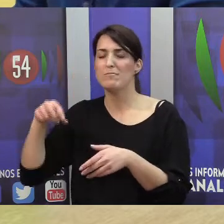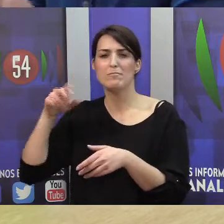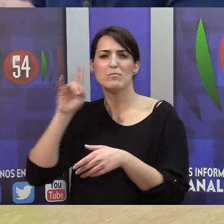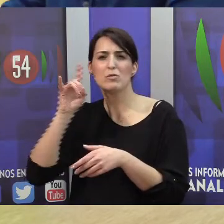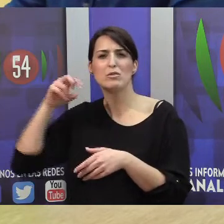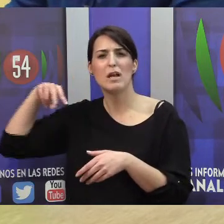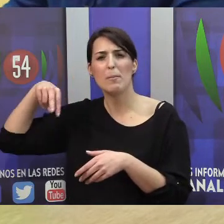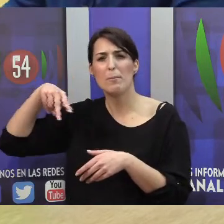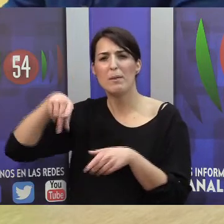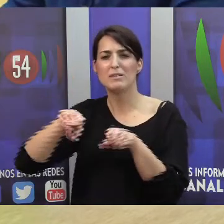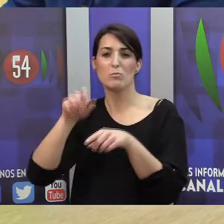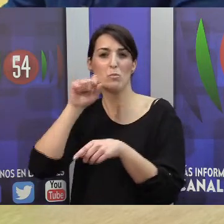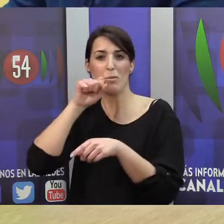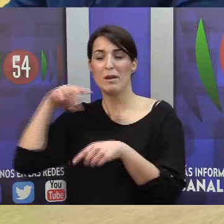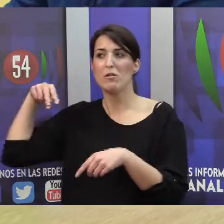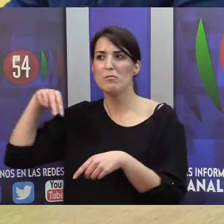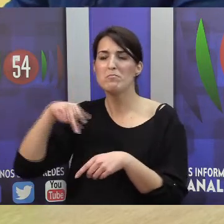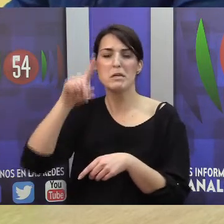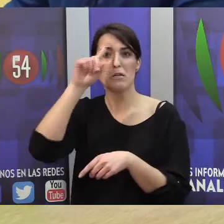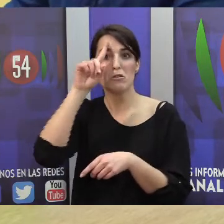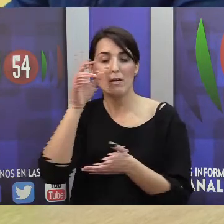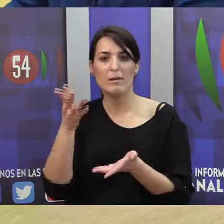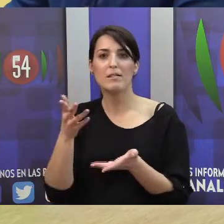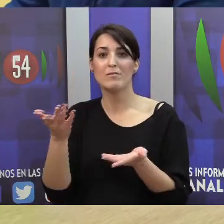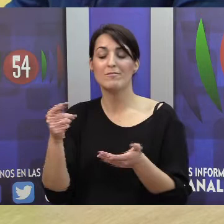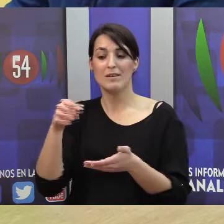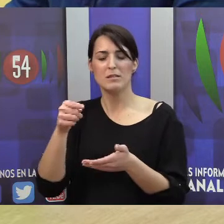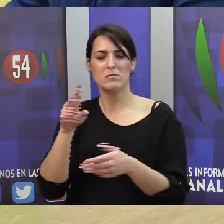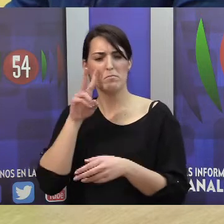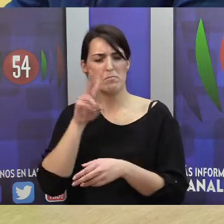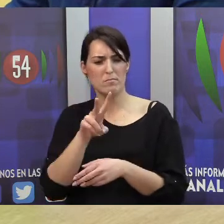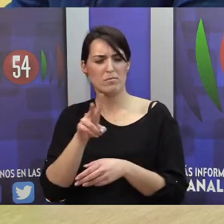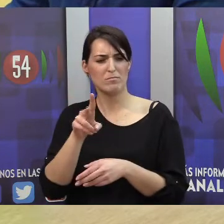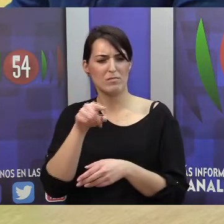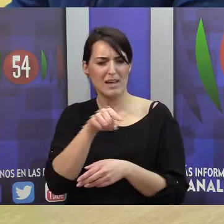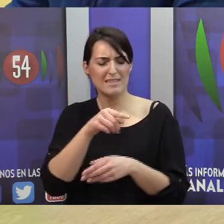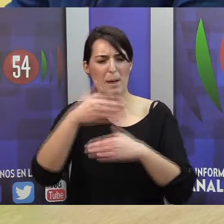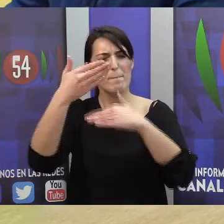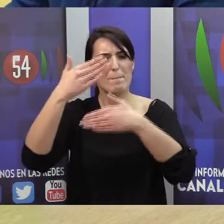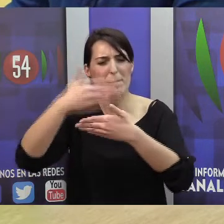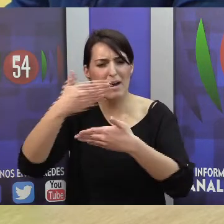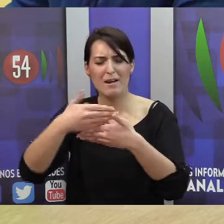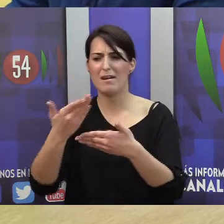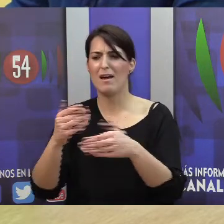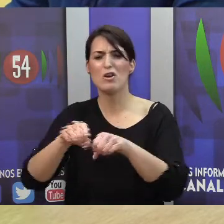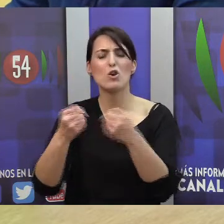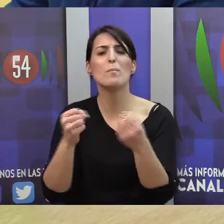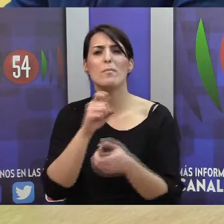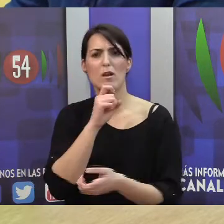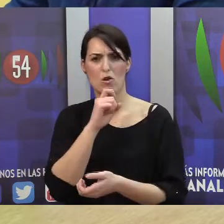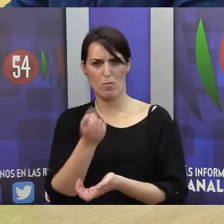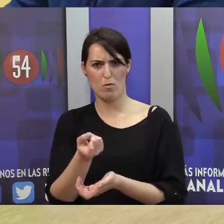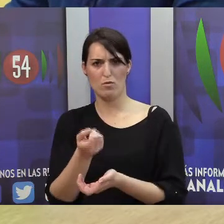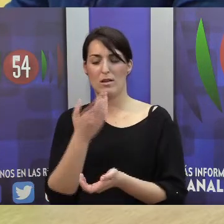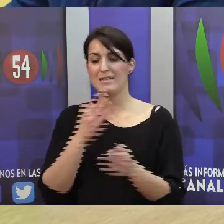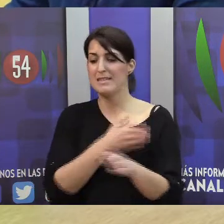el biberón. Entonces estas cosas es lo que nos hacía a todos los que estaban alrededor, cómo podemos romper esa barrera, cómo podemos hacer, cuando iban